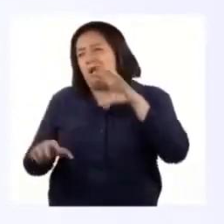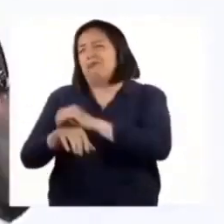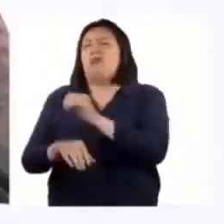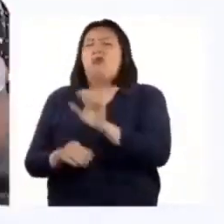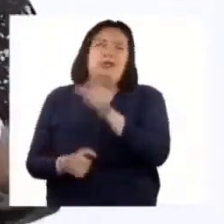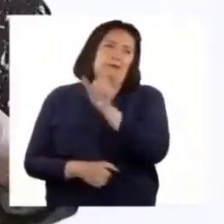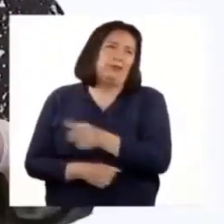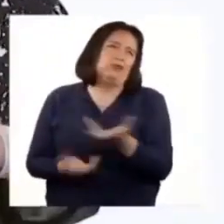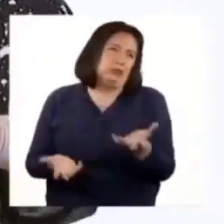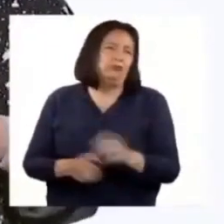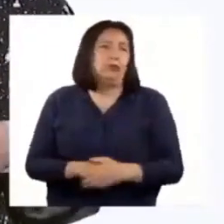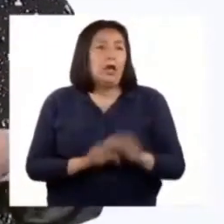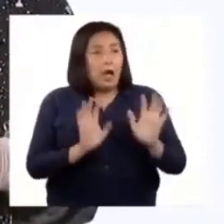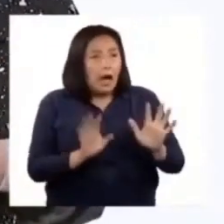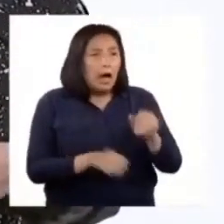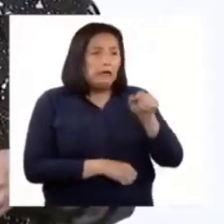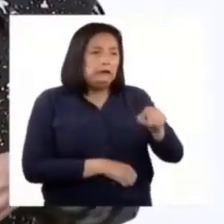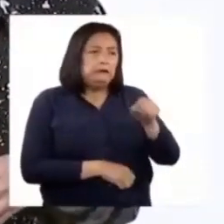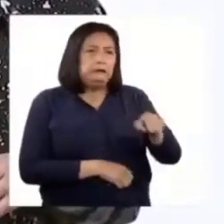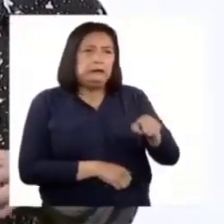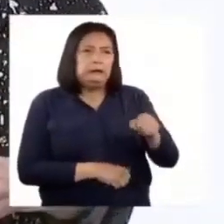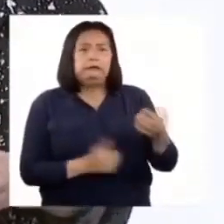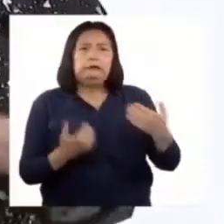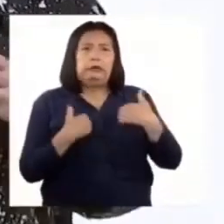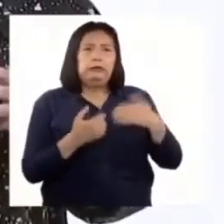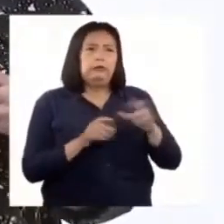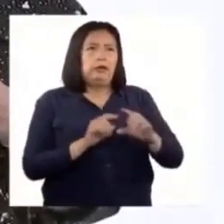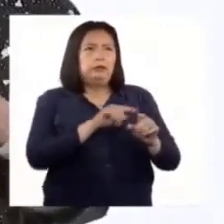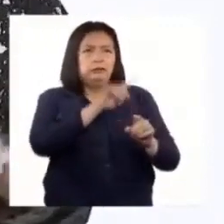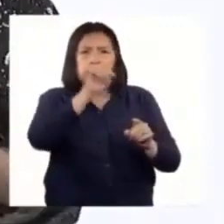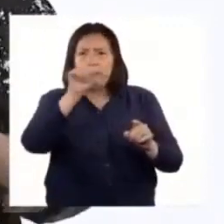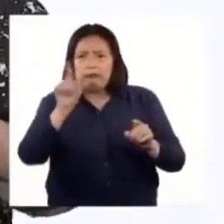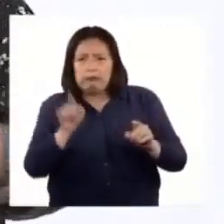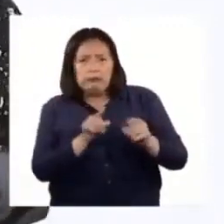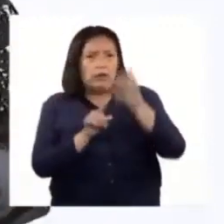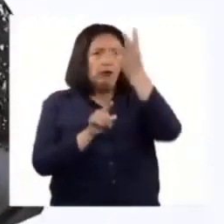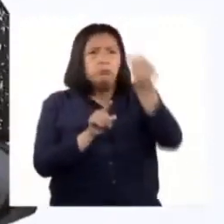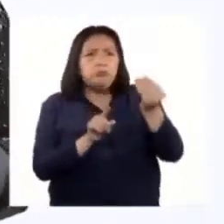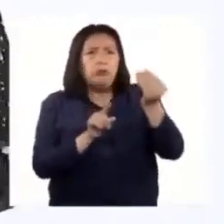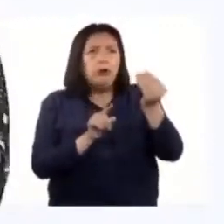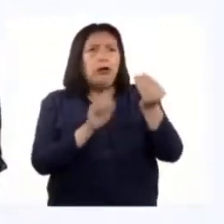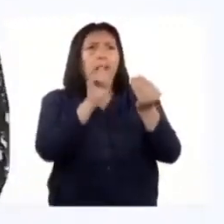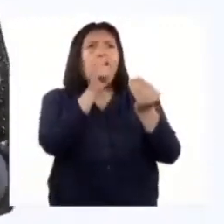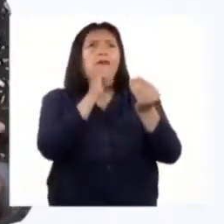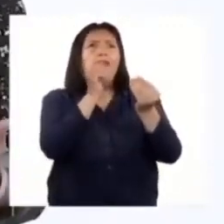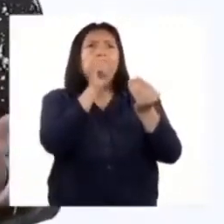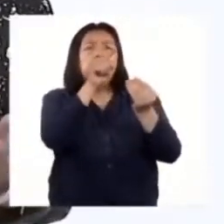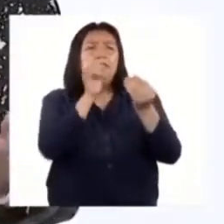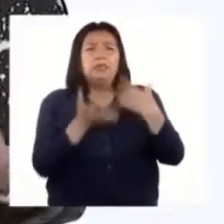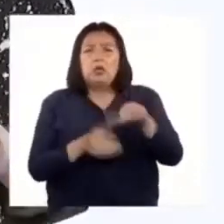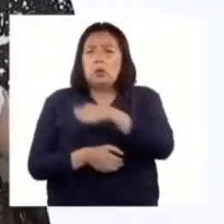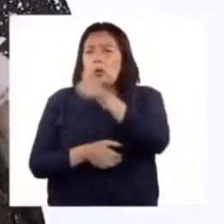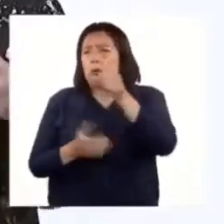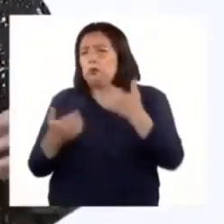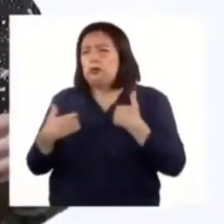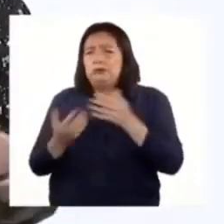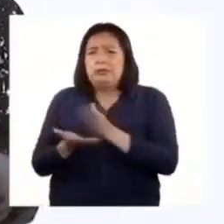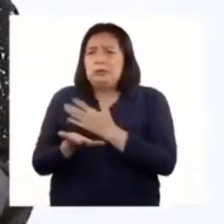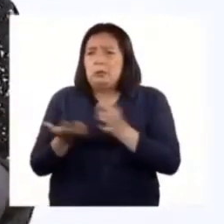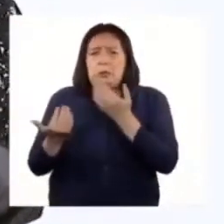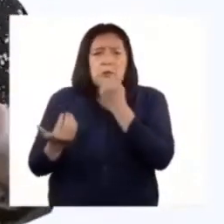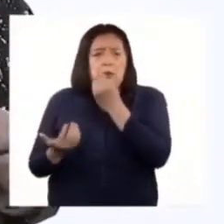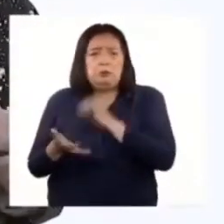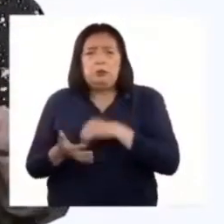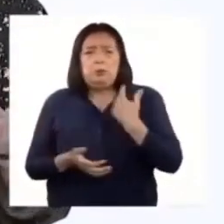ser humano. Entonces, si esta especie se extinguiera, la cadena alimentaria se quedaría sin un eslabón. Otras especies de animales se quedarían sin